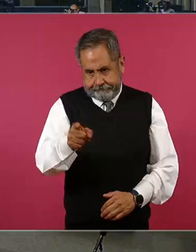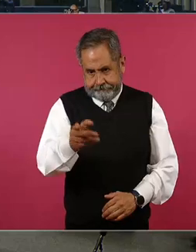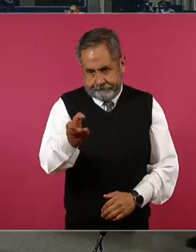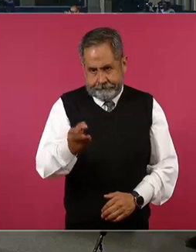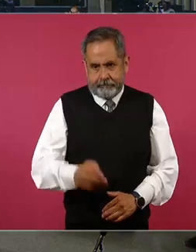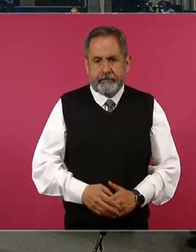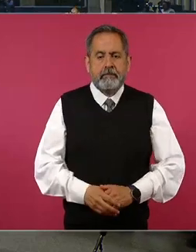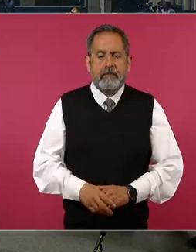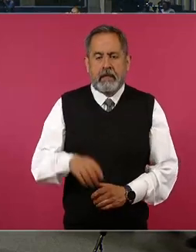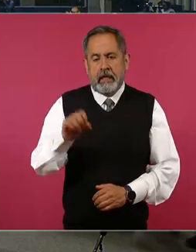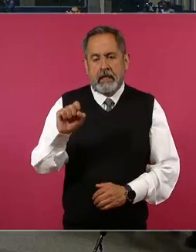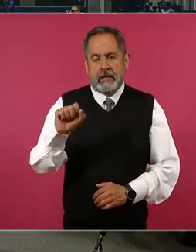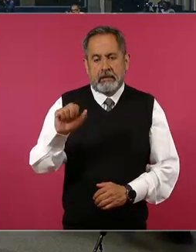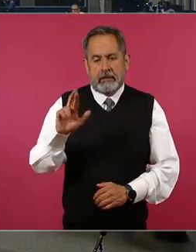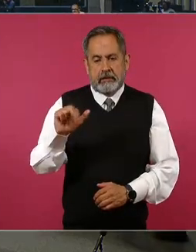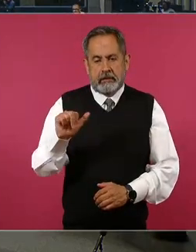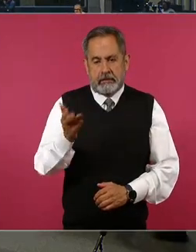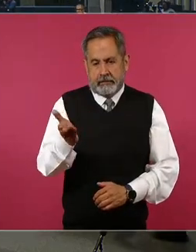Gracias,